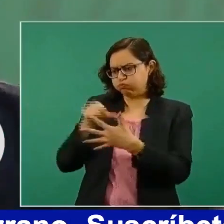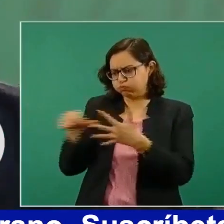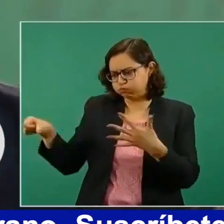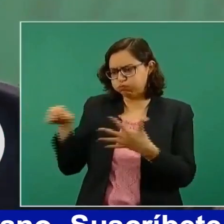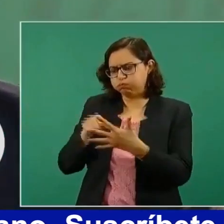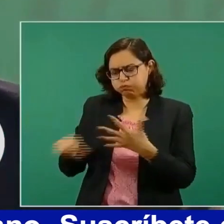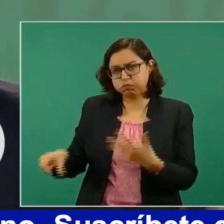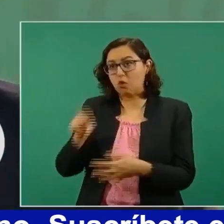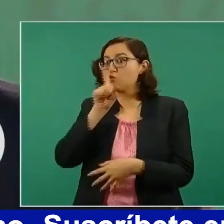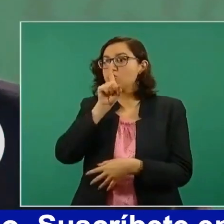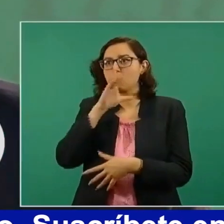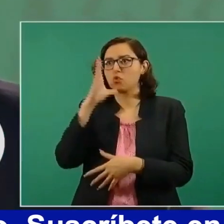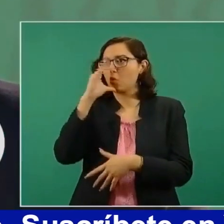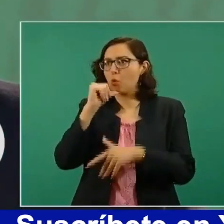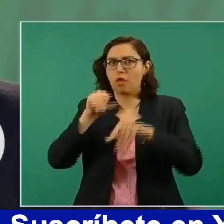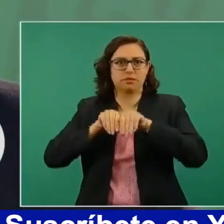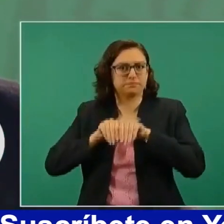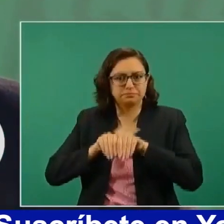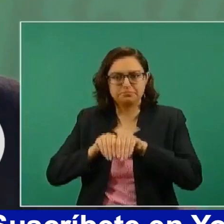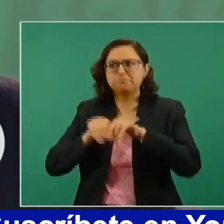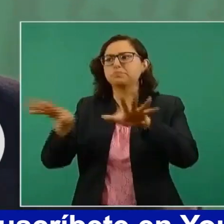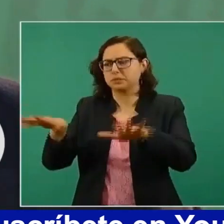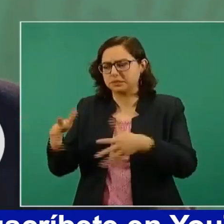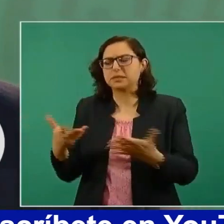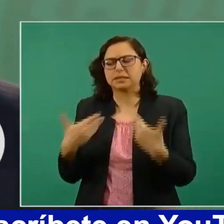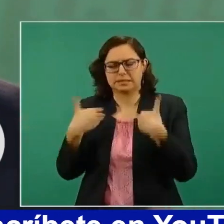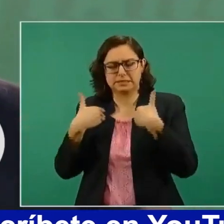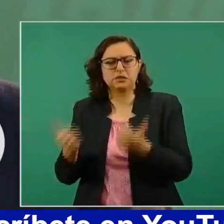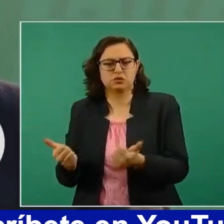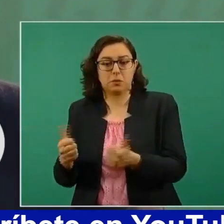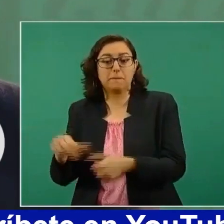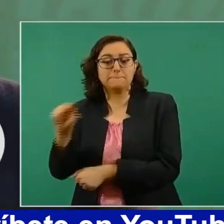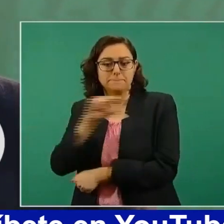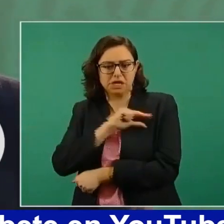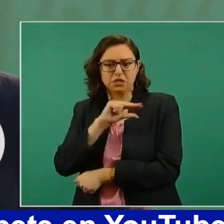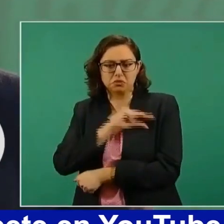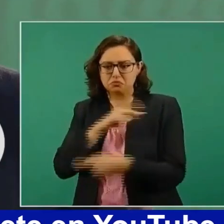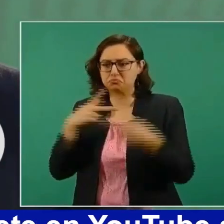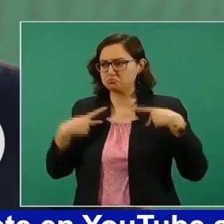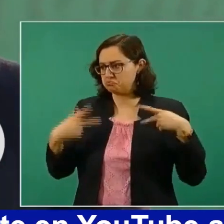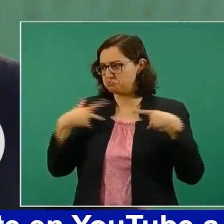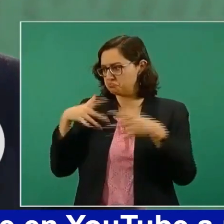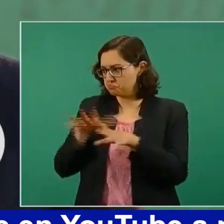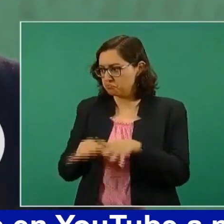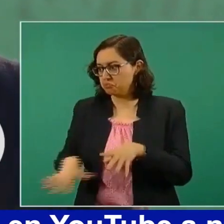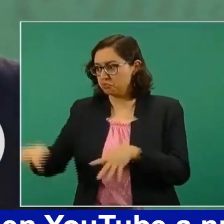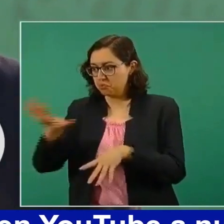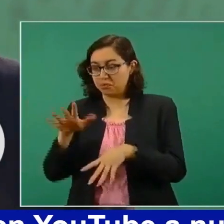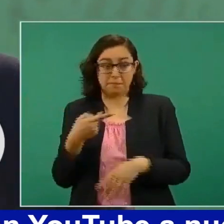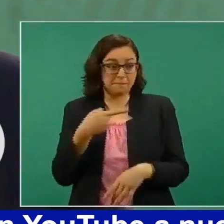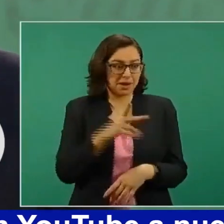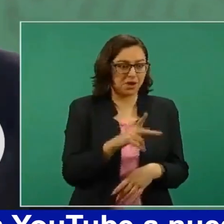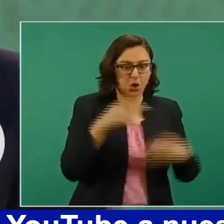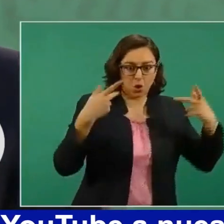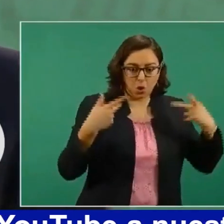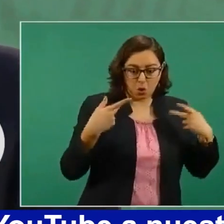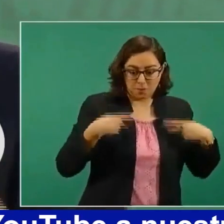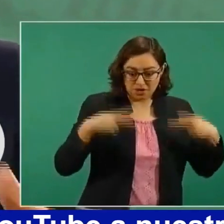los juicios. Pero en el caso de un servidor público, el que roba